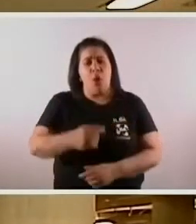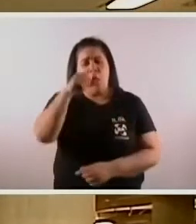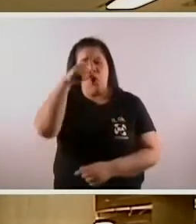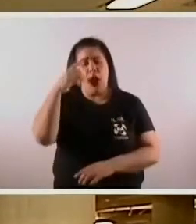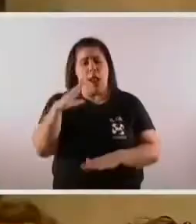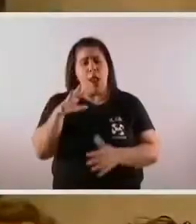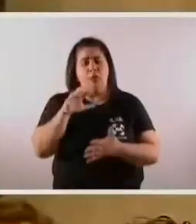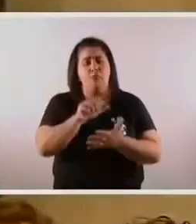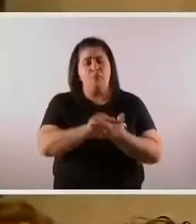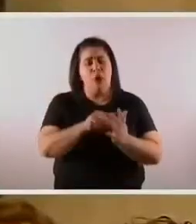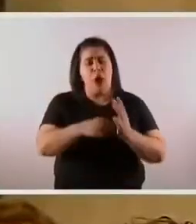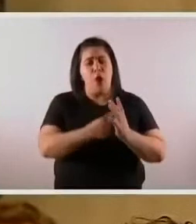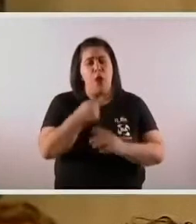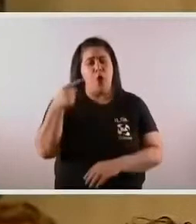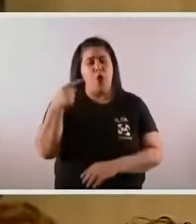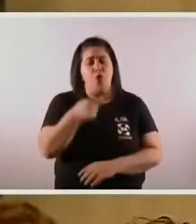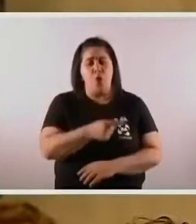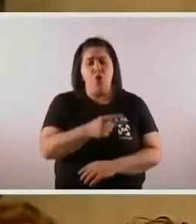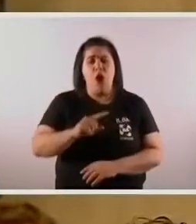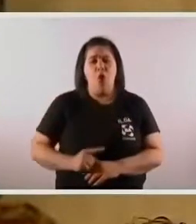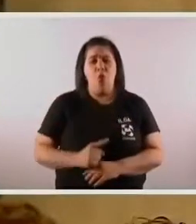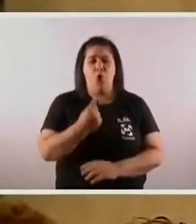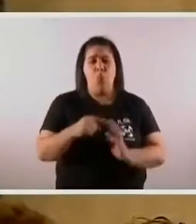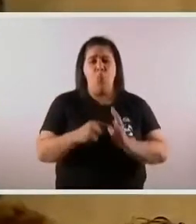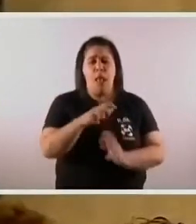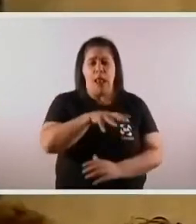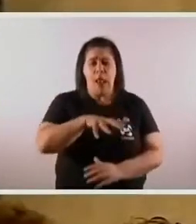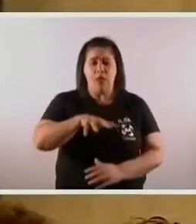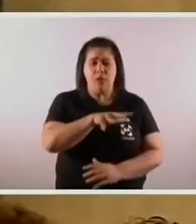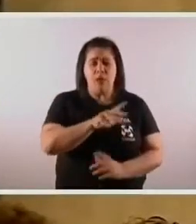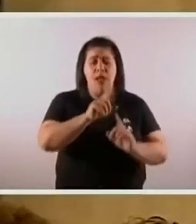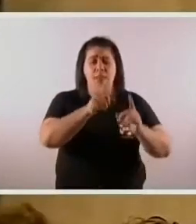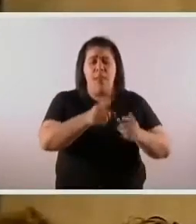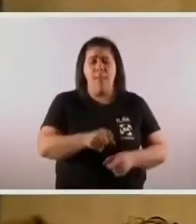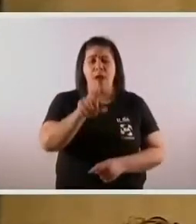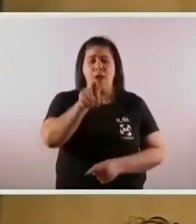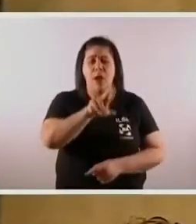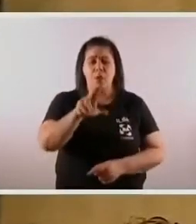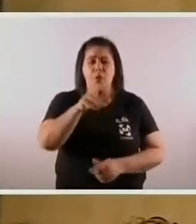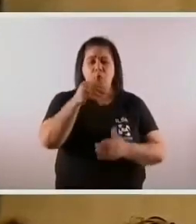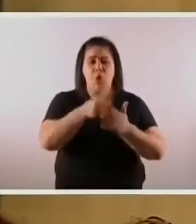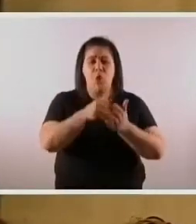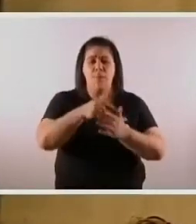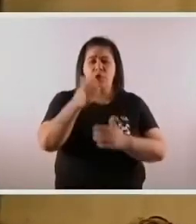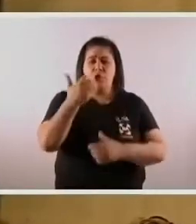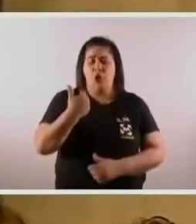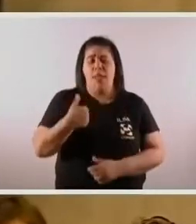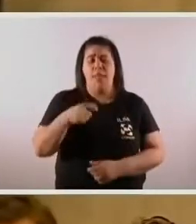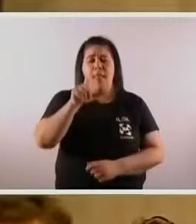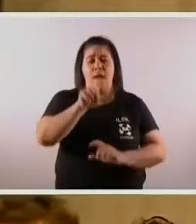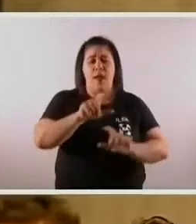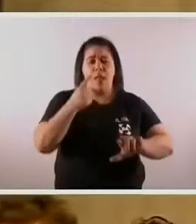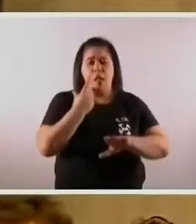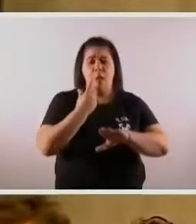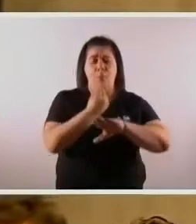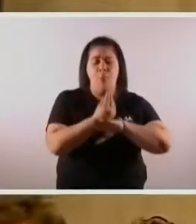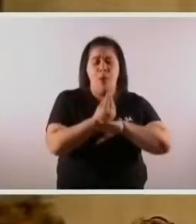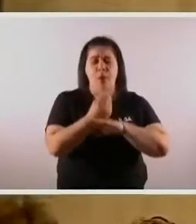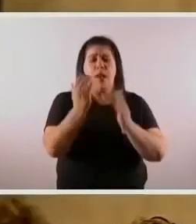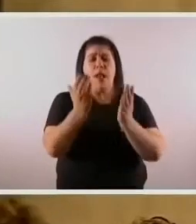nacional sobre la autonomía de la ciudad y sobre los recursos de millones de argentinos que viven